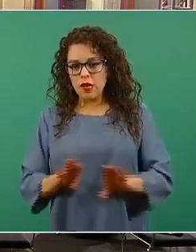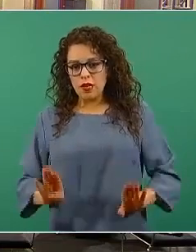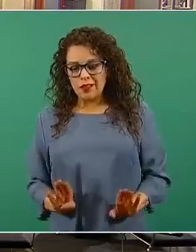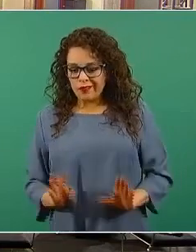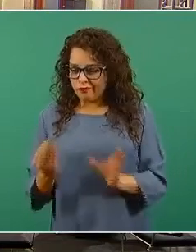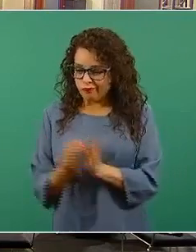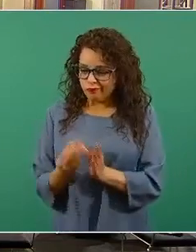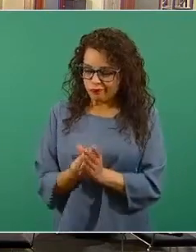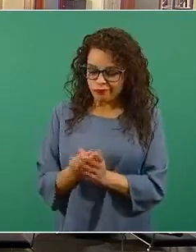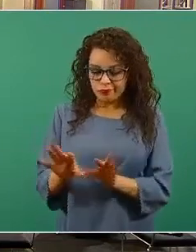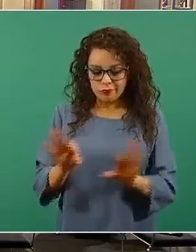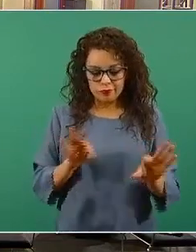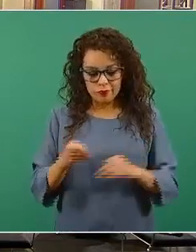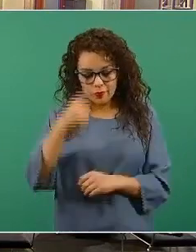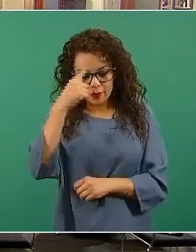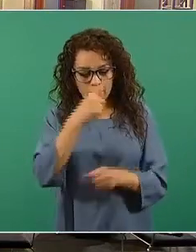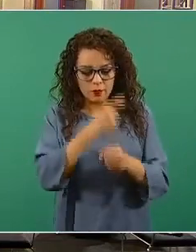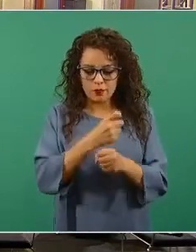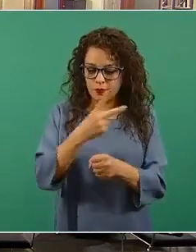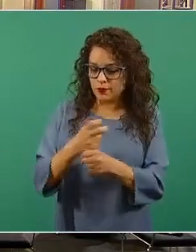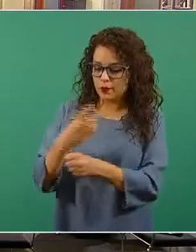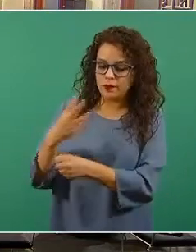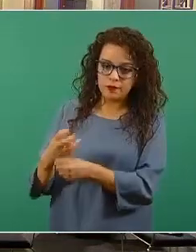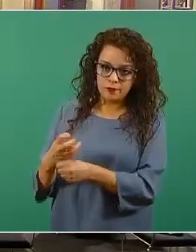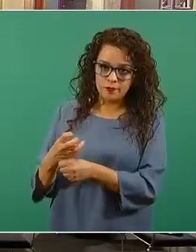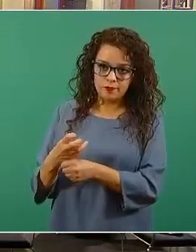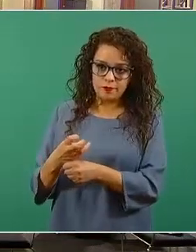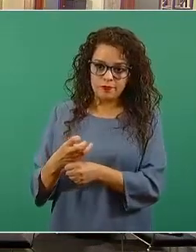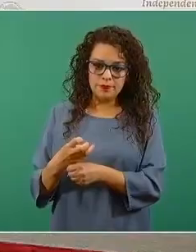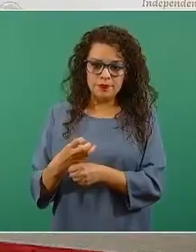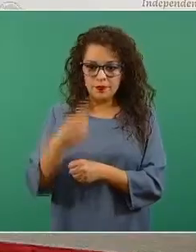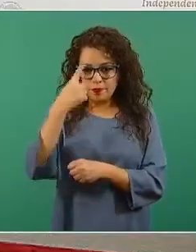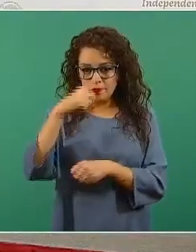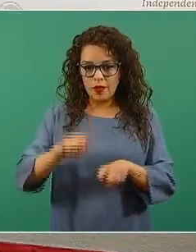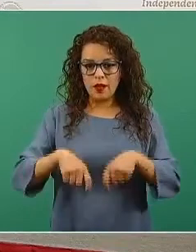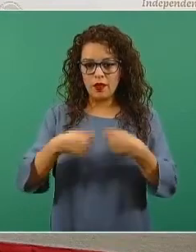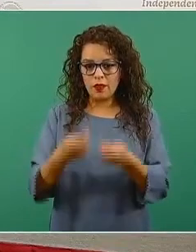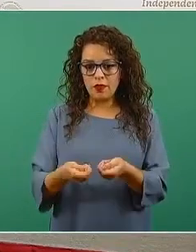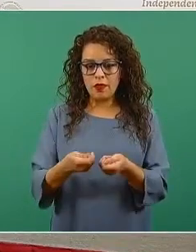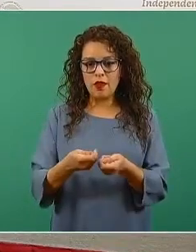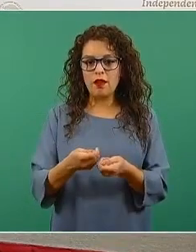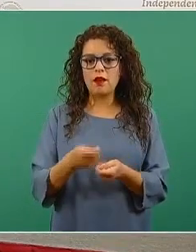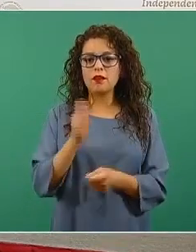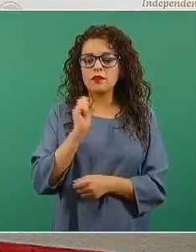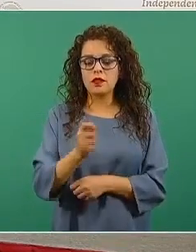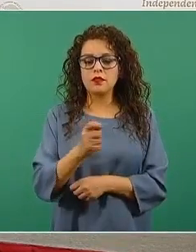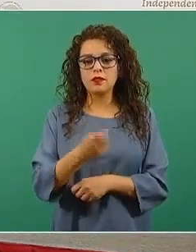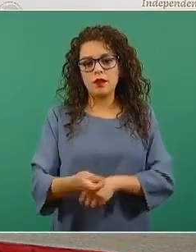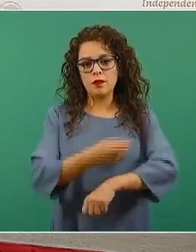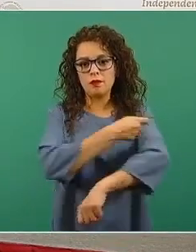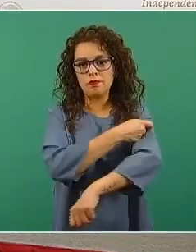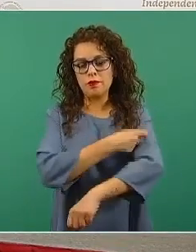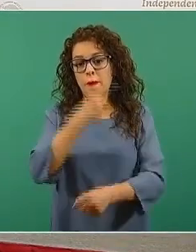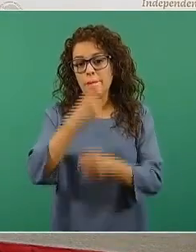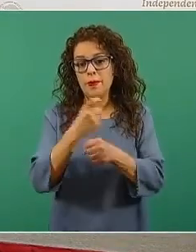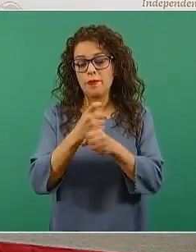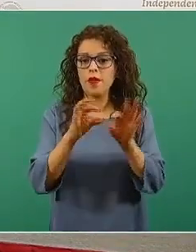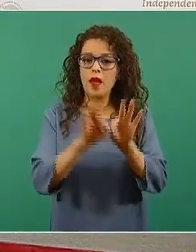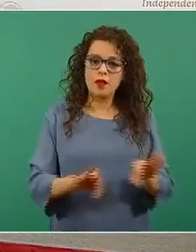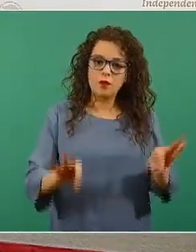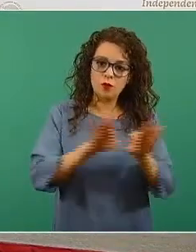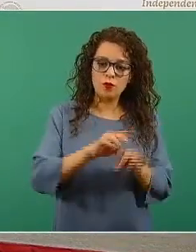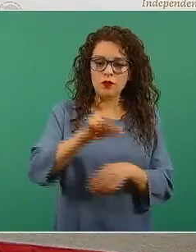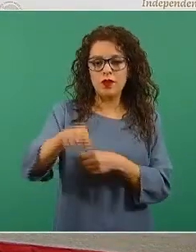tendría que tener el personal de salud para ser contemplado como de primera, segunda o